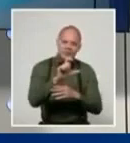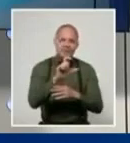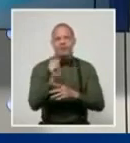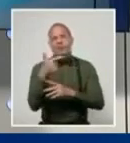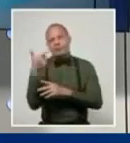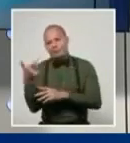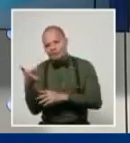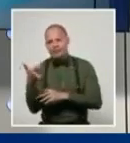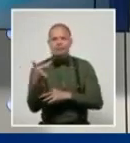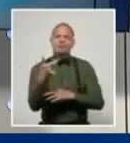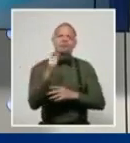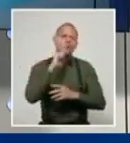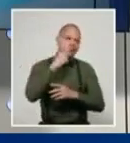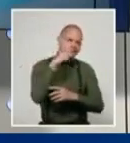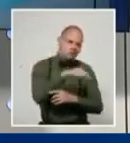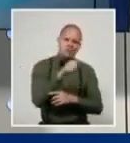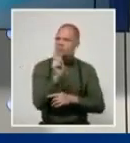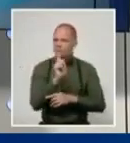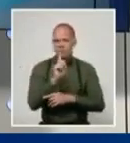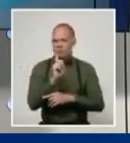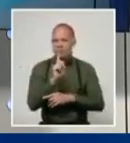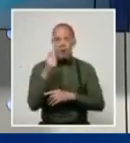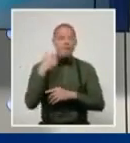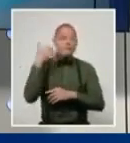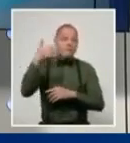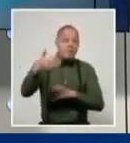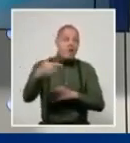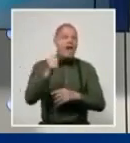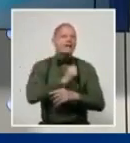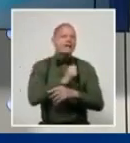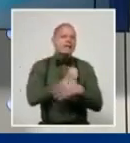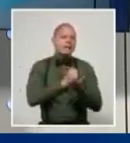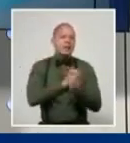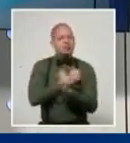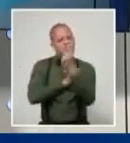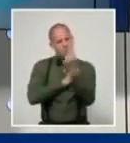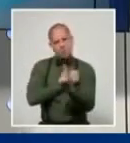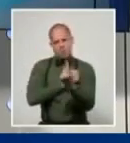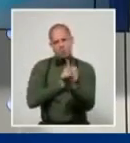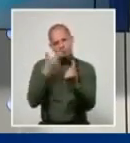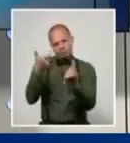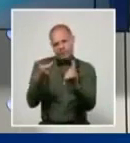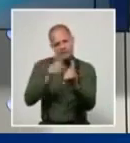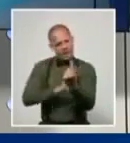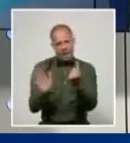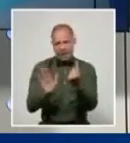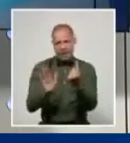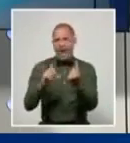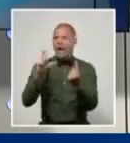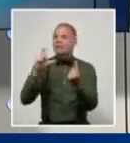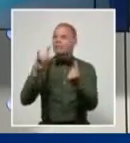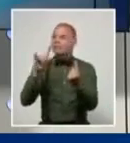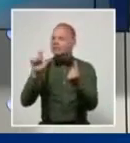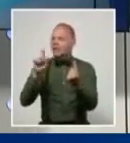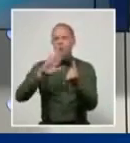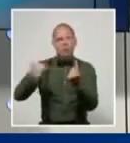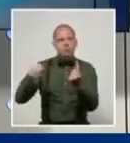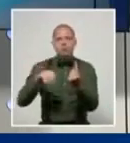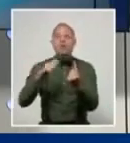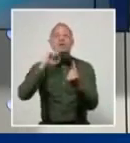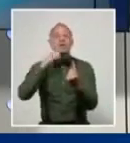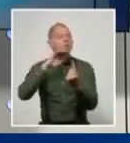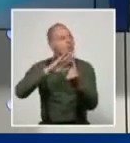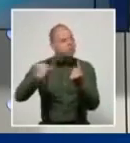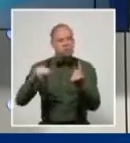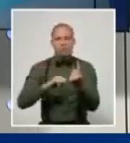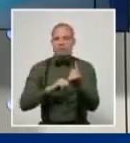No el dólar, ni el maltrado CUC. Ah, van a dejar el peso. Por tanto, una medida que propicie la dolarización parcial de